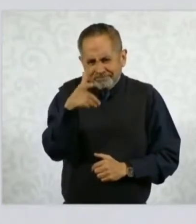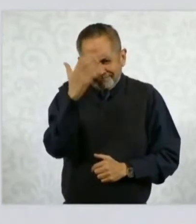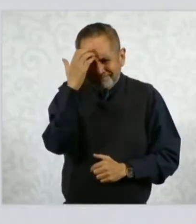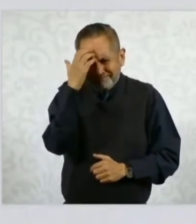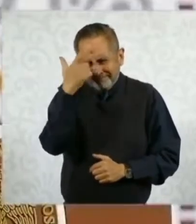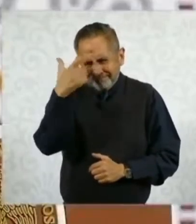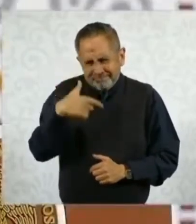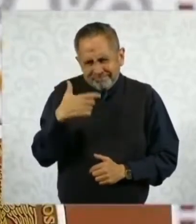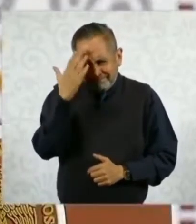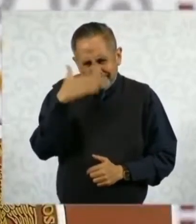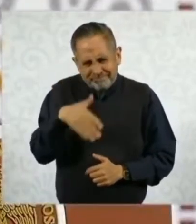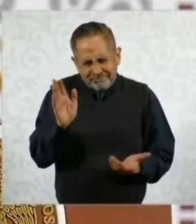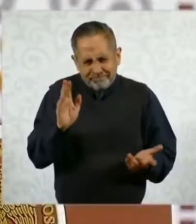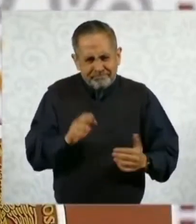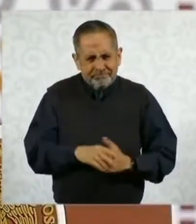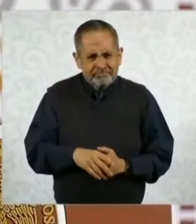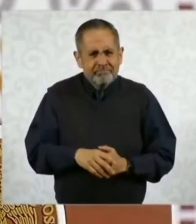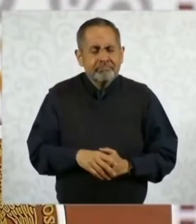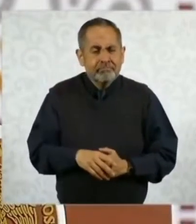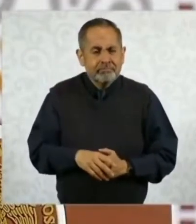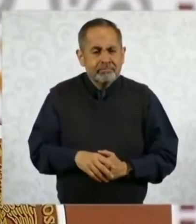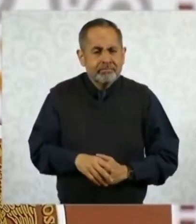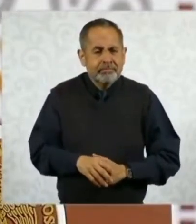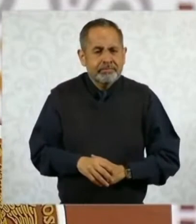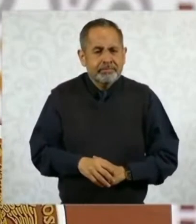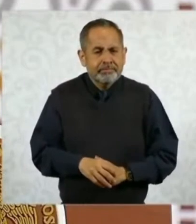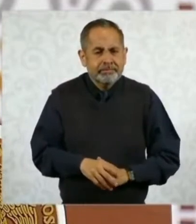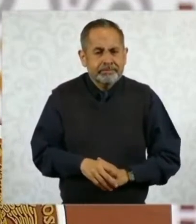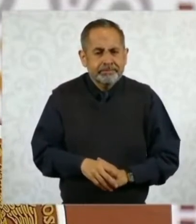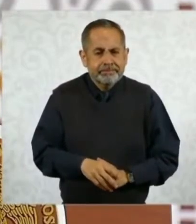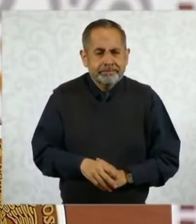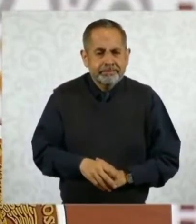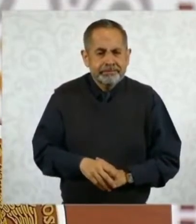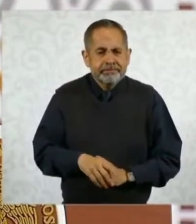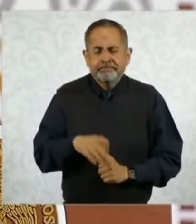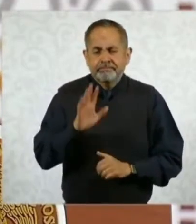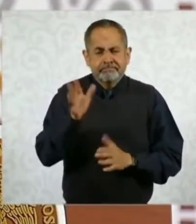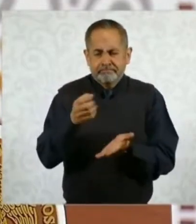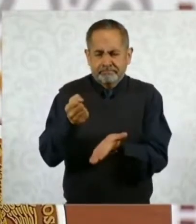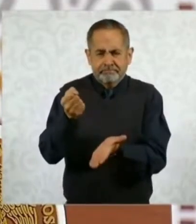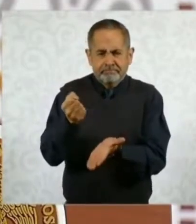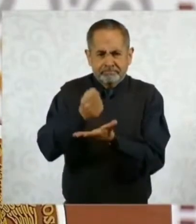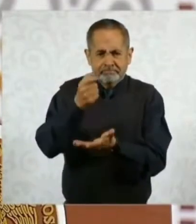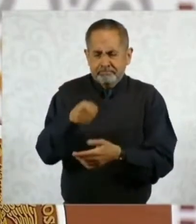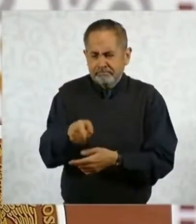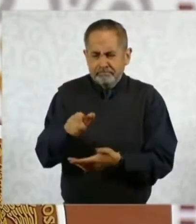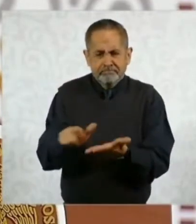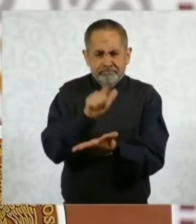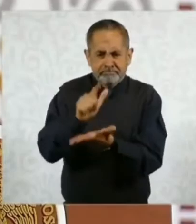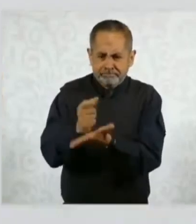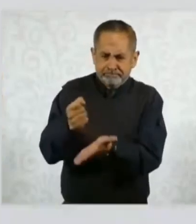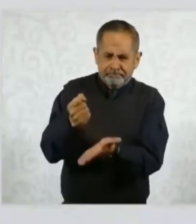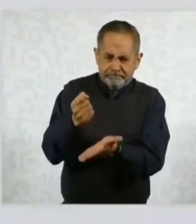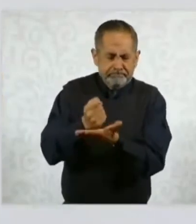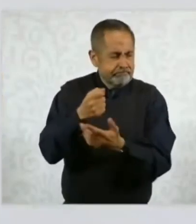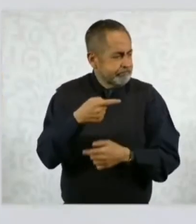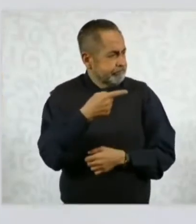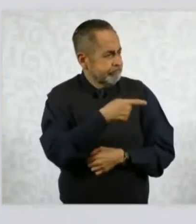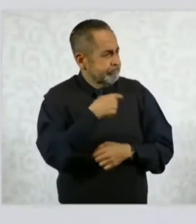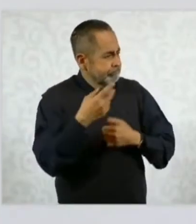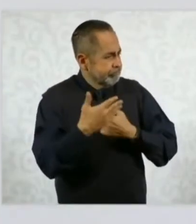y además ya hubo una aprobación de la reforma del Poder Judicial,